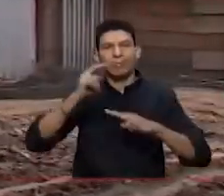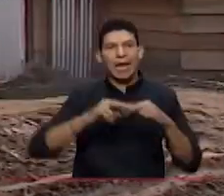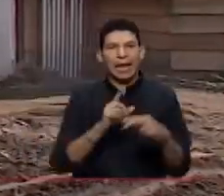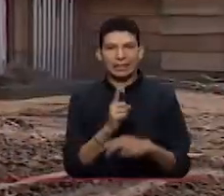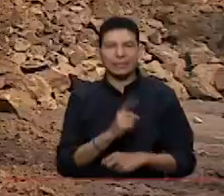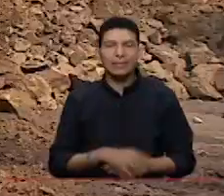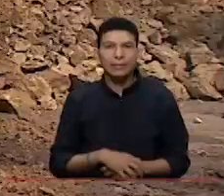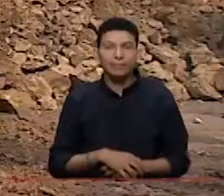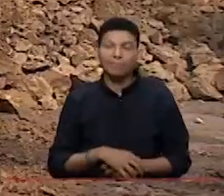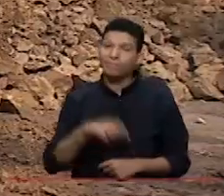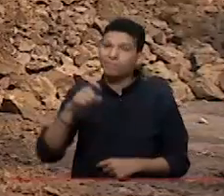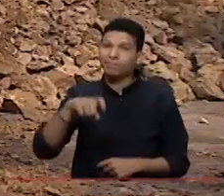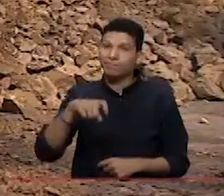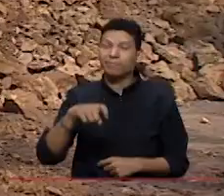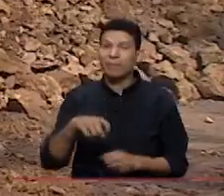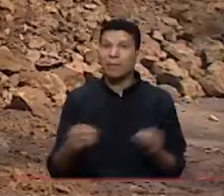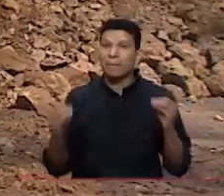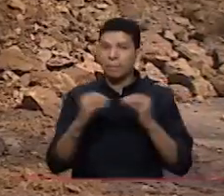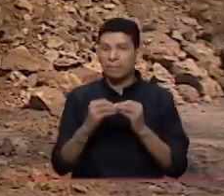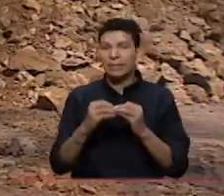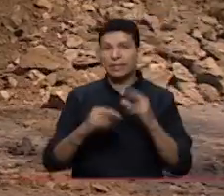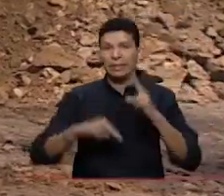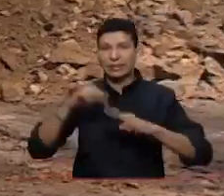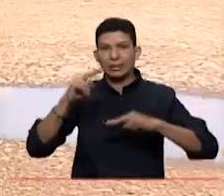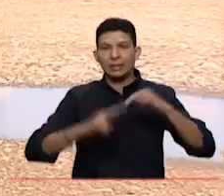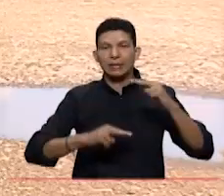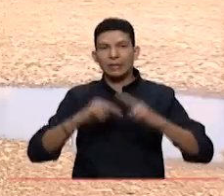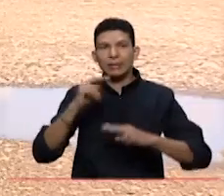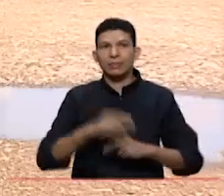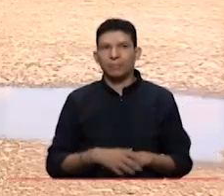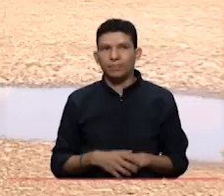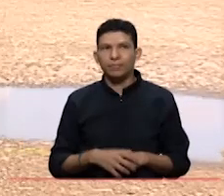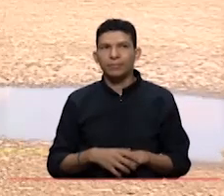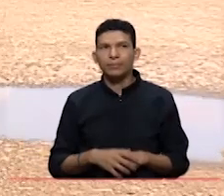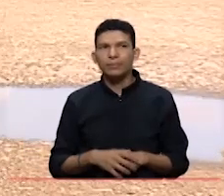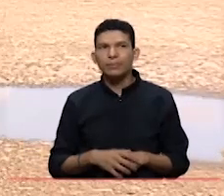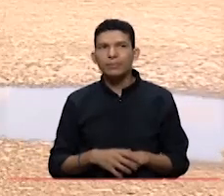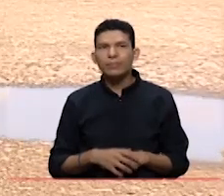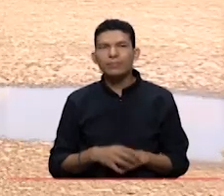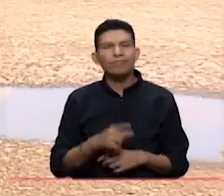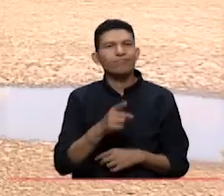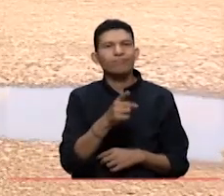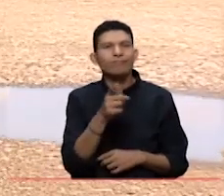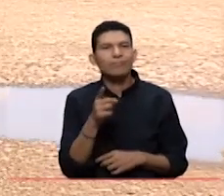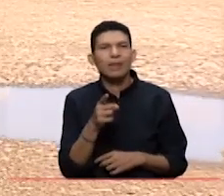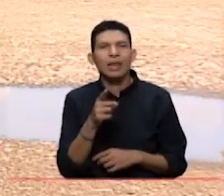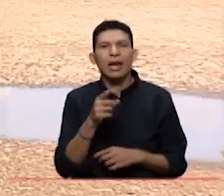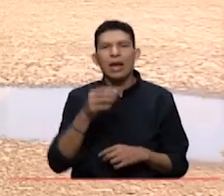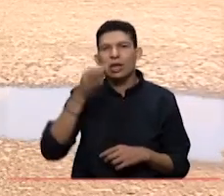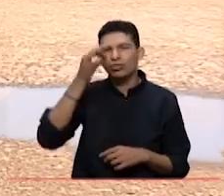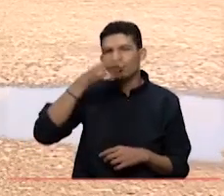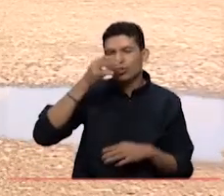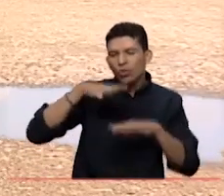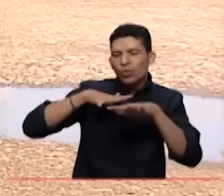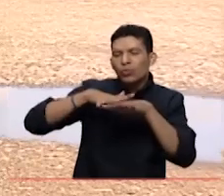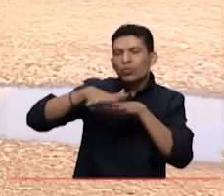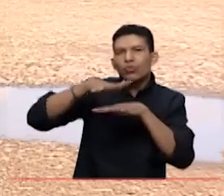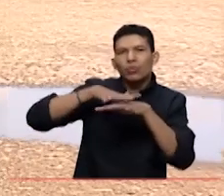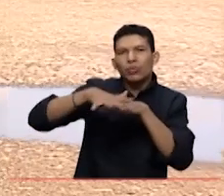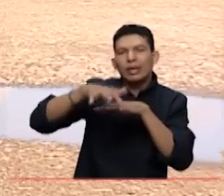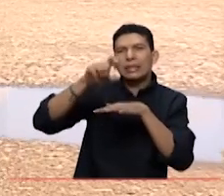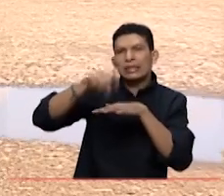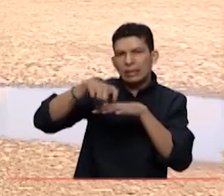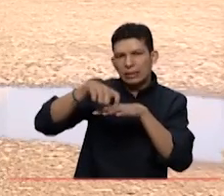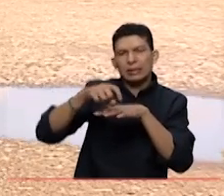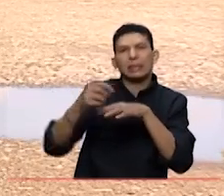embargo, se requieren unas obras adicionales. Hay unas estructuras y unas obras de alcantarillado que se